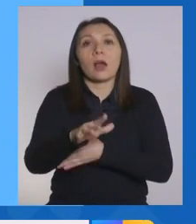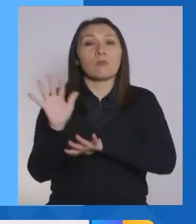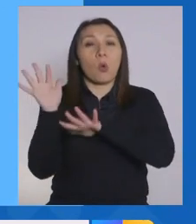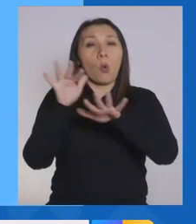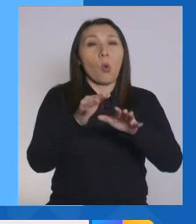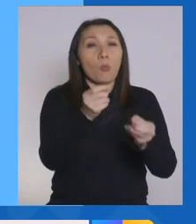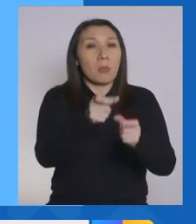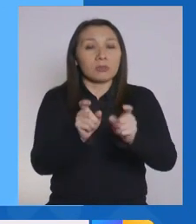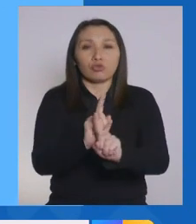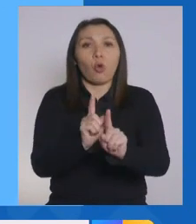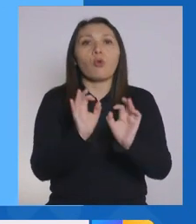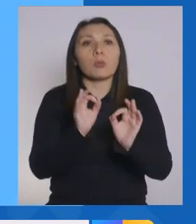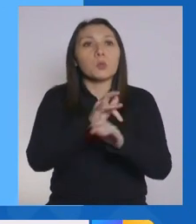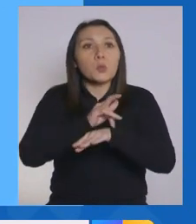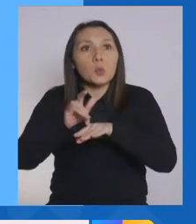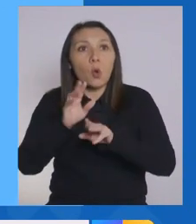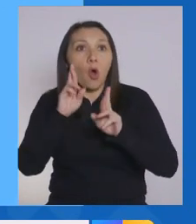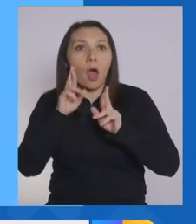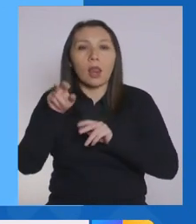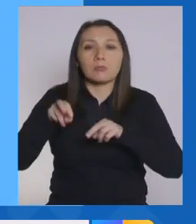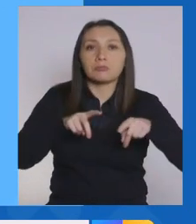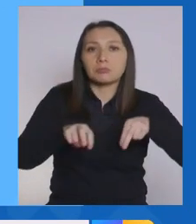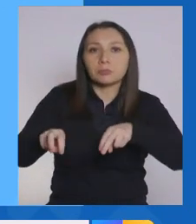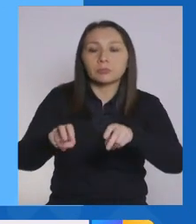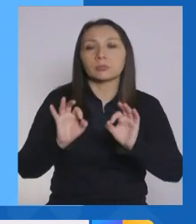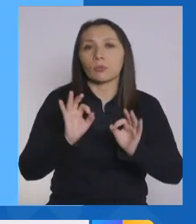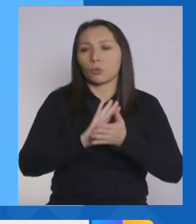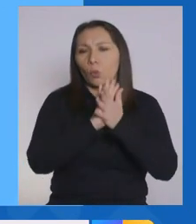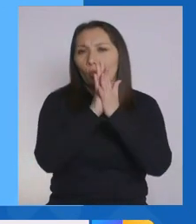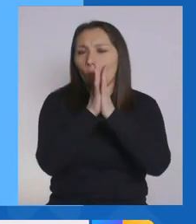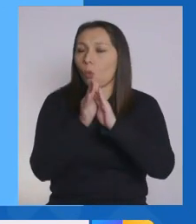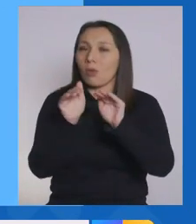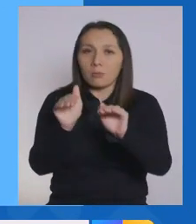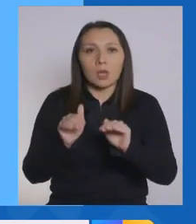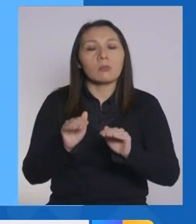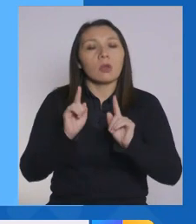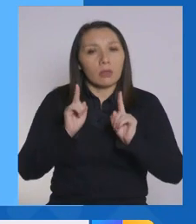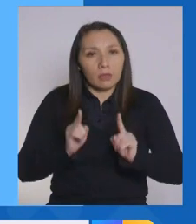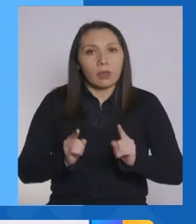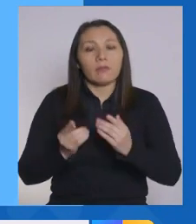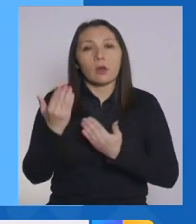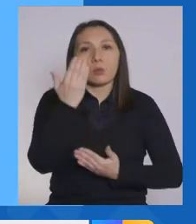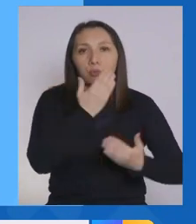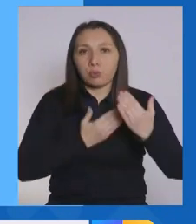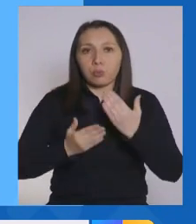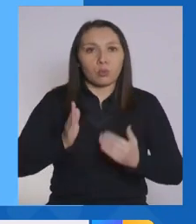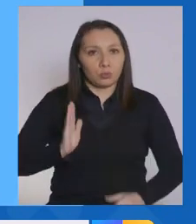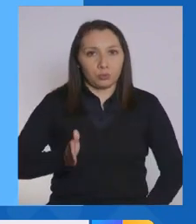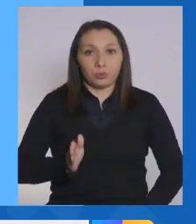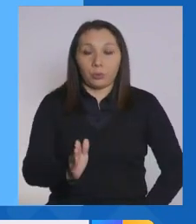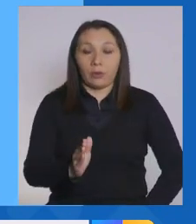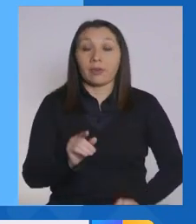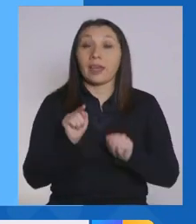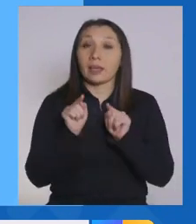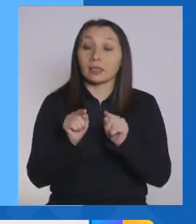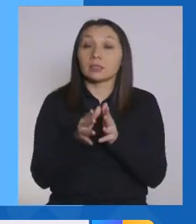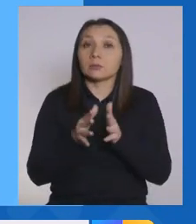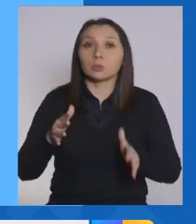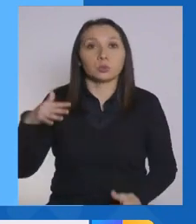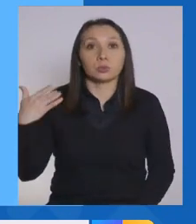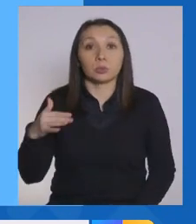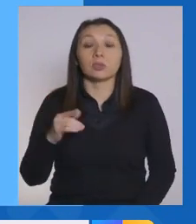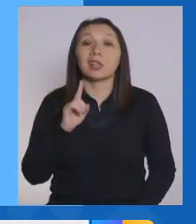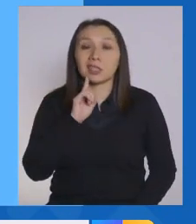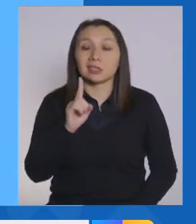concurrido y lo más importante, manteniendo todas las medidas de autocuidado. Y aquí es fundamental